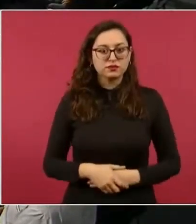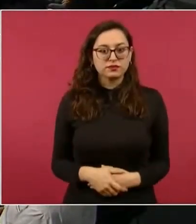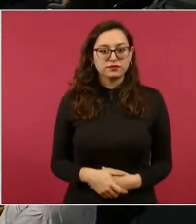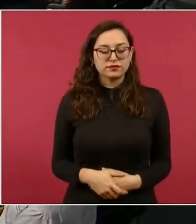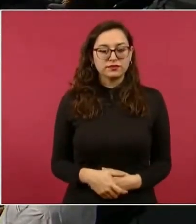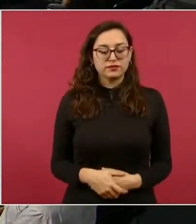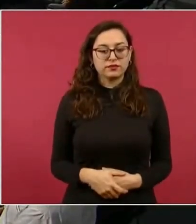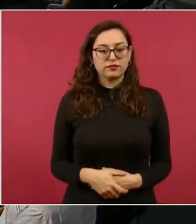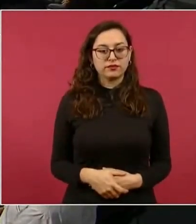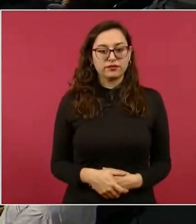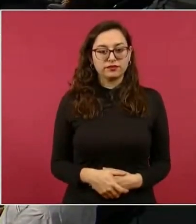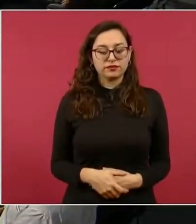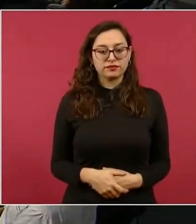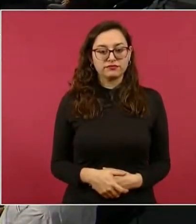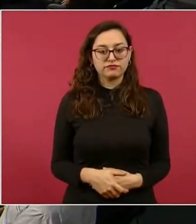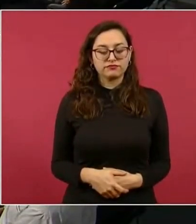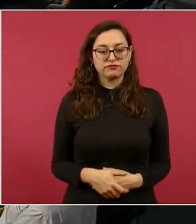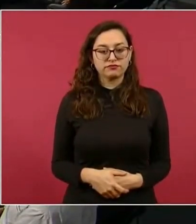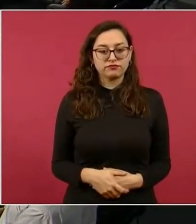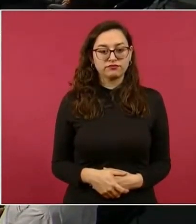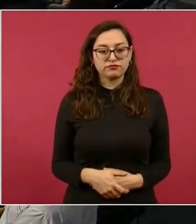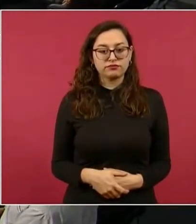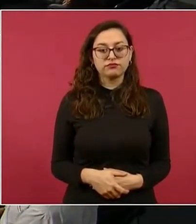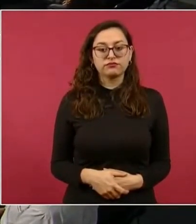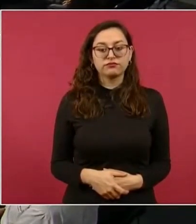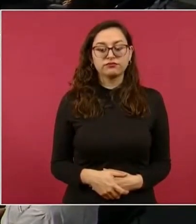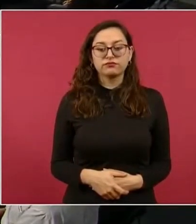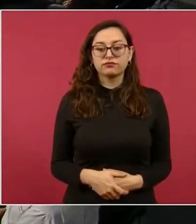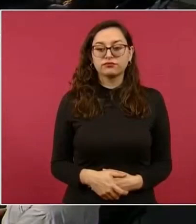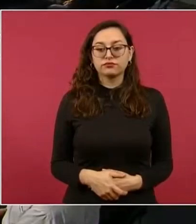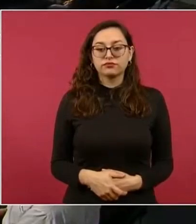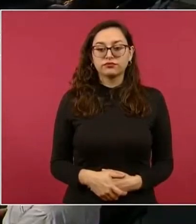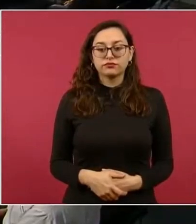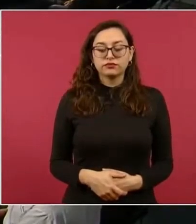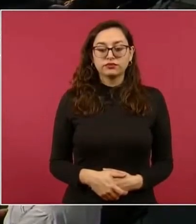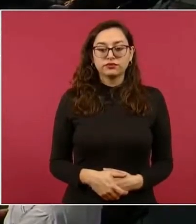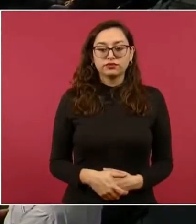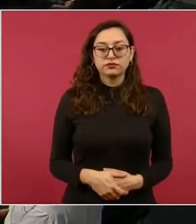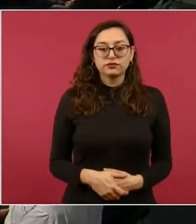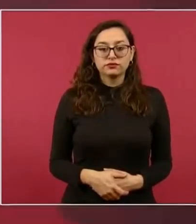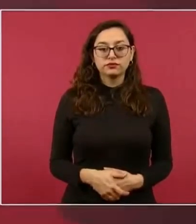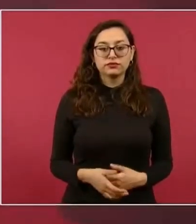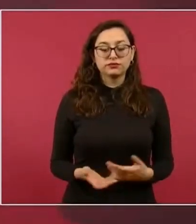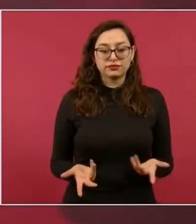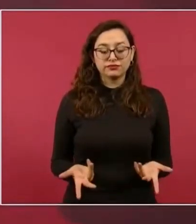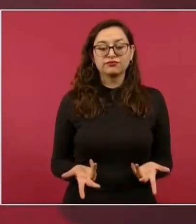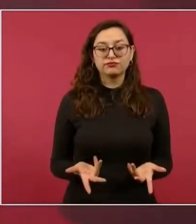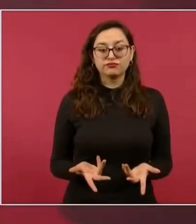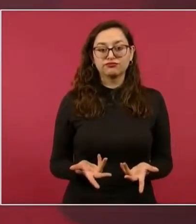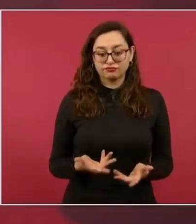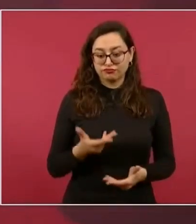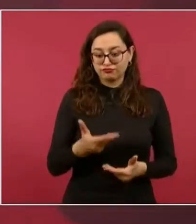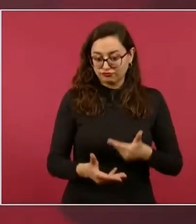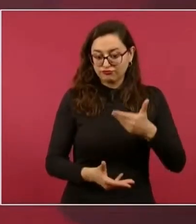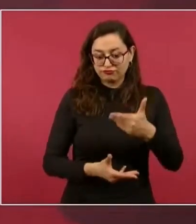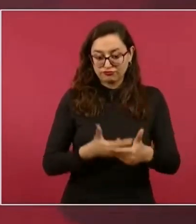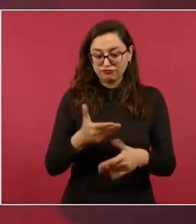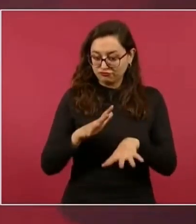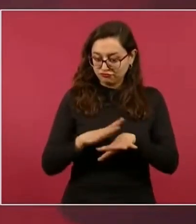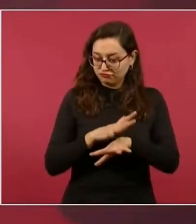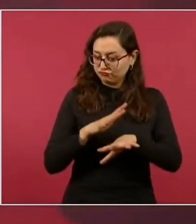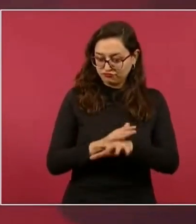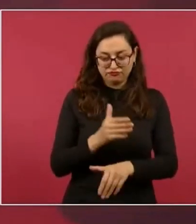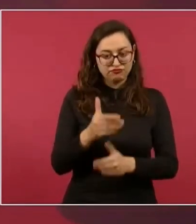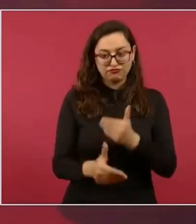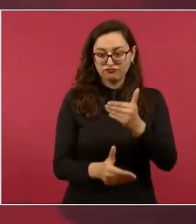Vamos al cambio, eso sí, sin duda, para atrás nada,